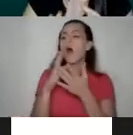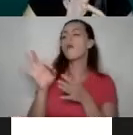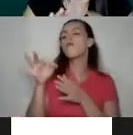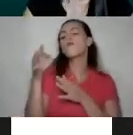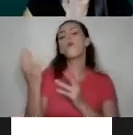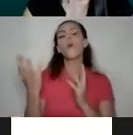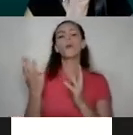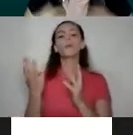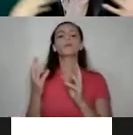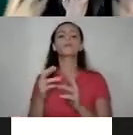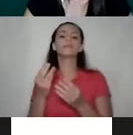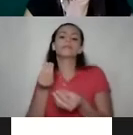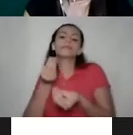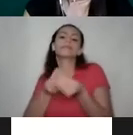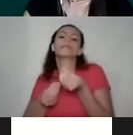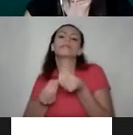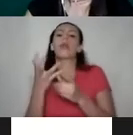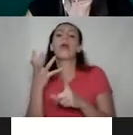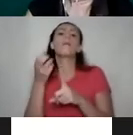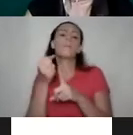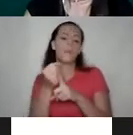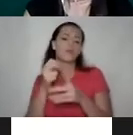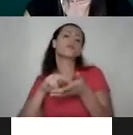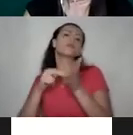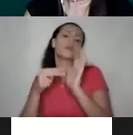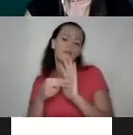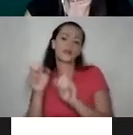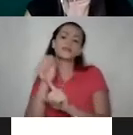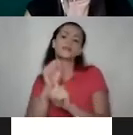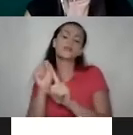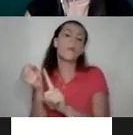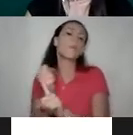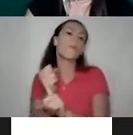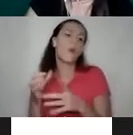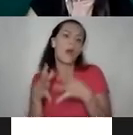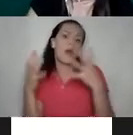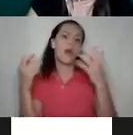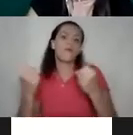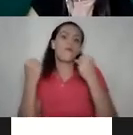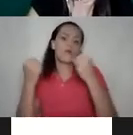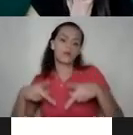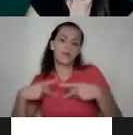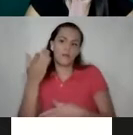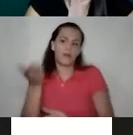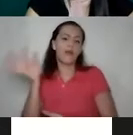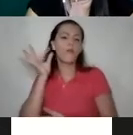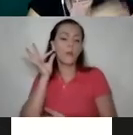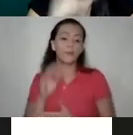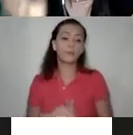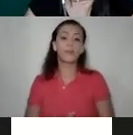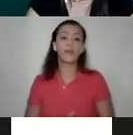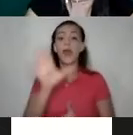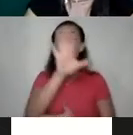digamos, compensar el impacto de lo que implica situaciones de violencia tan fuertes como las que viven las mujeres. Y ahí tenemos